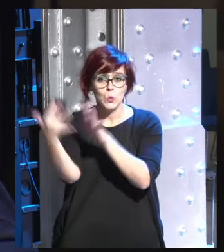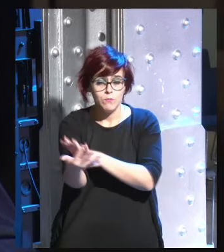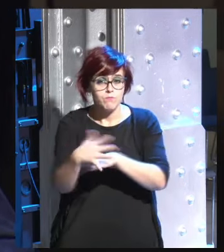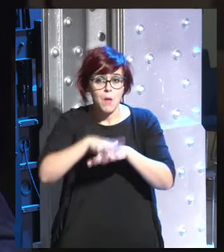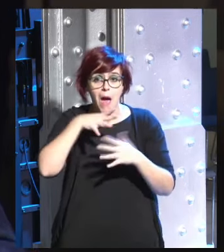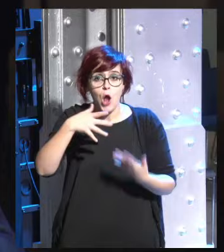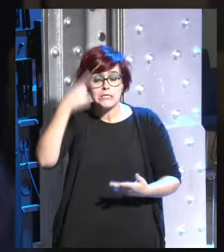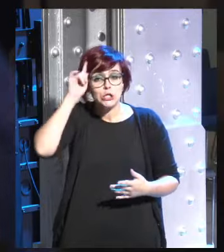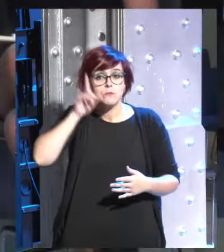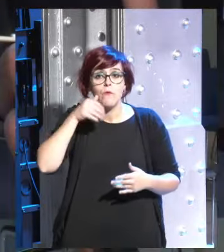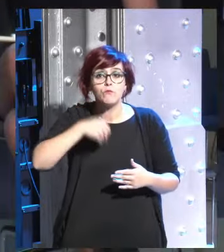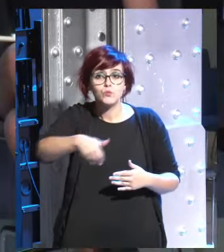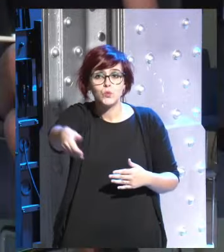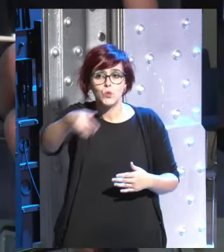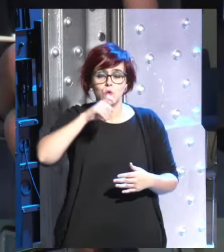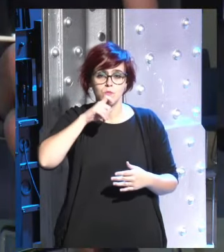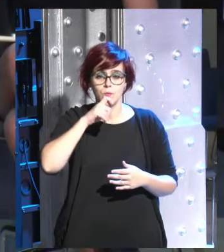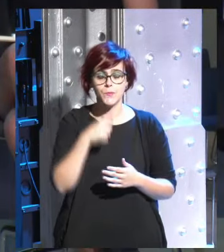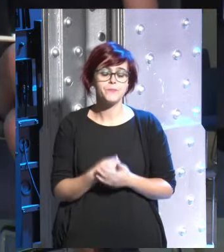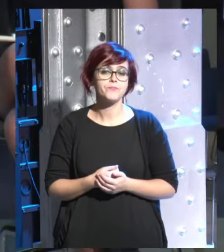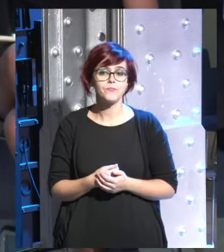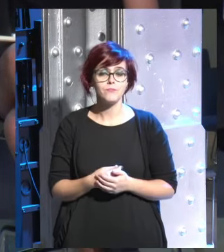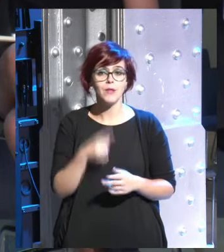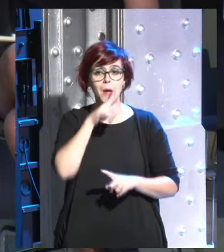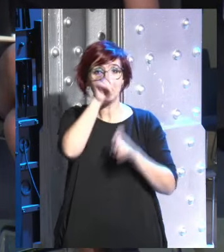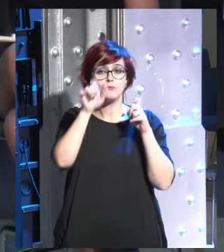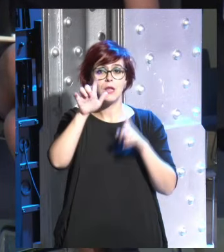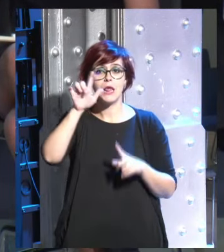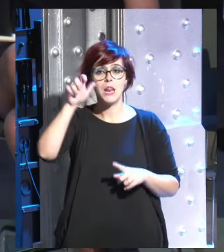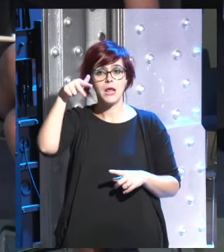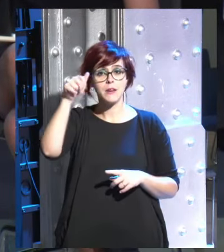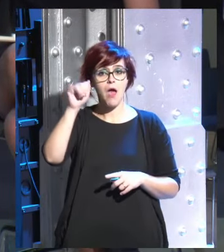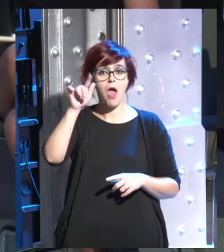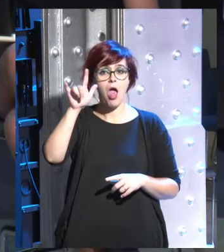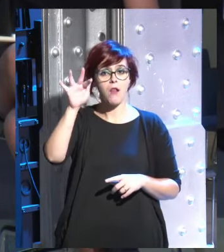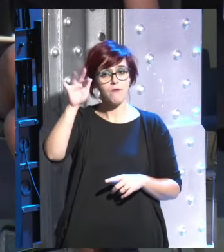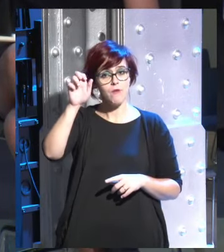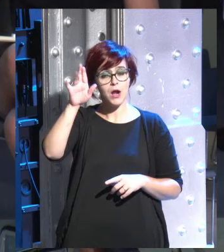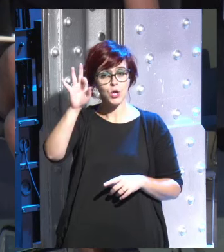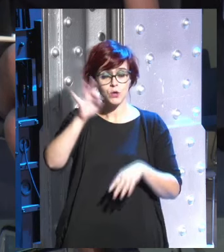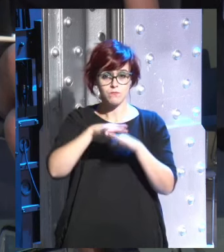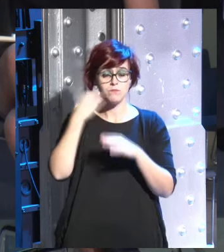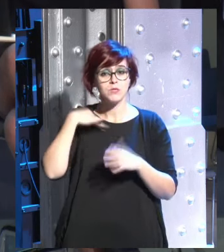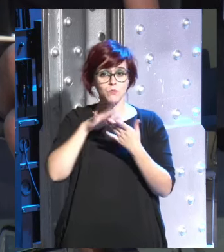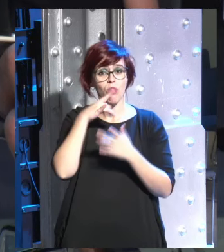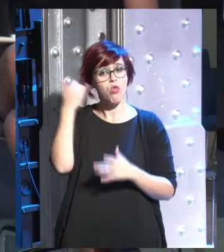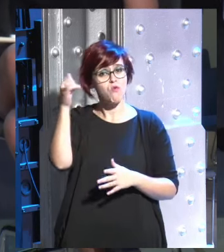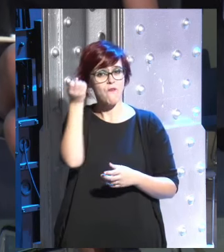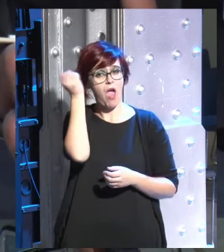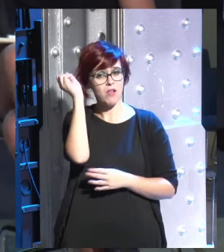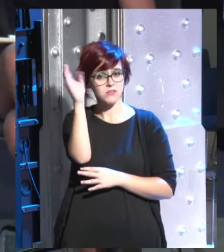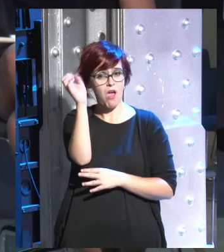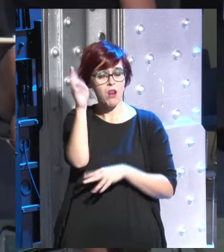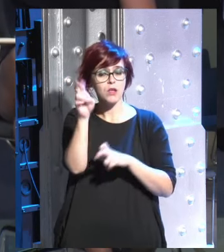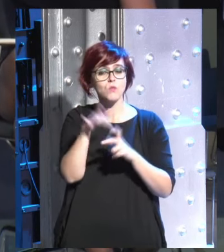aún no podemos predecir en la charla que hemos oído de Yuval Noah Harari hay una